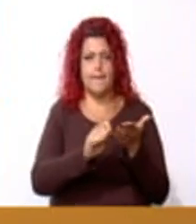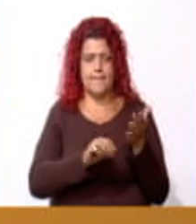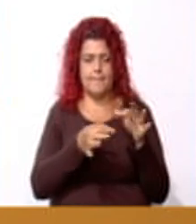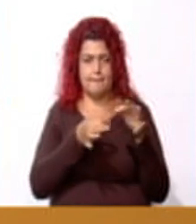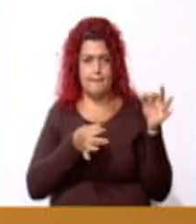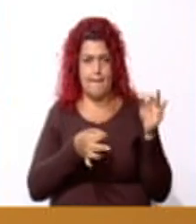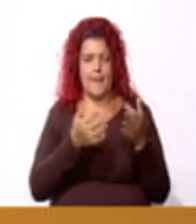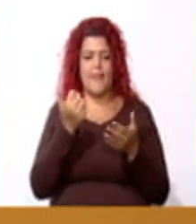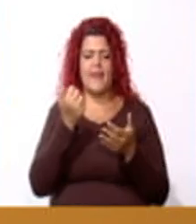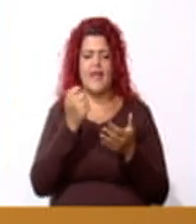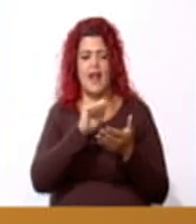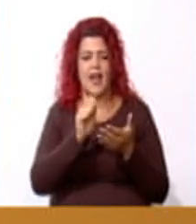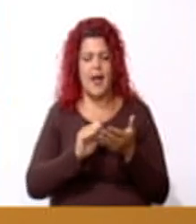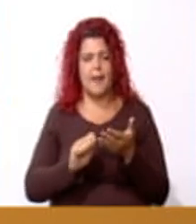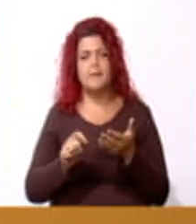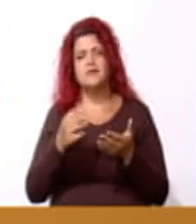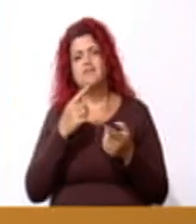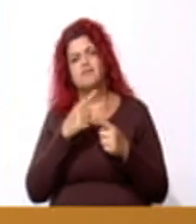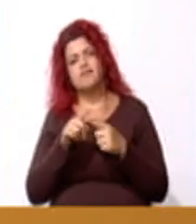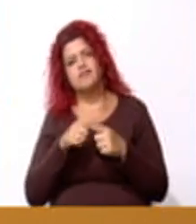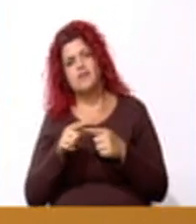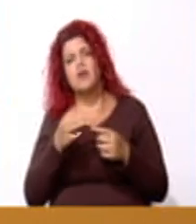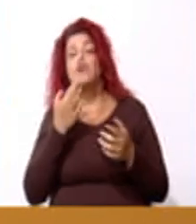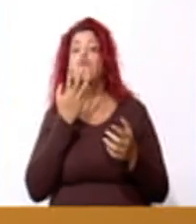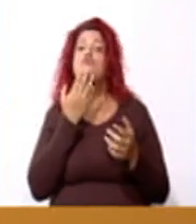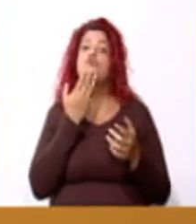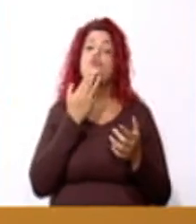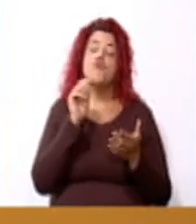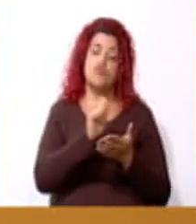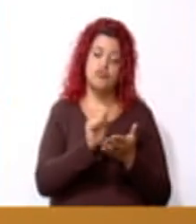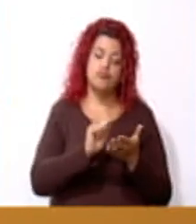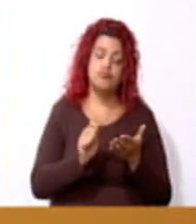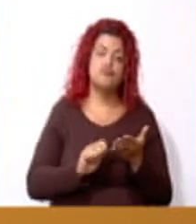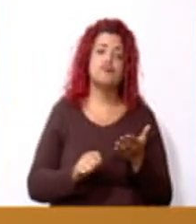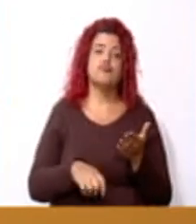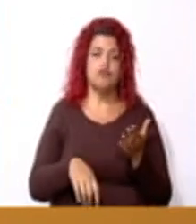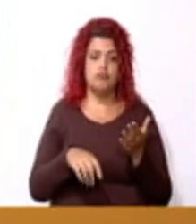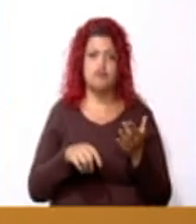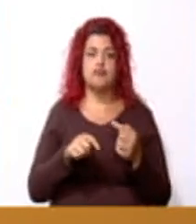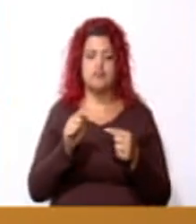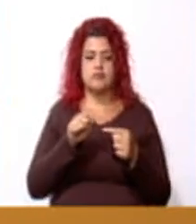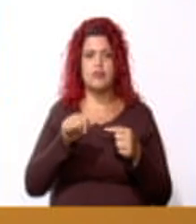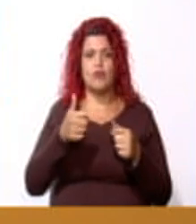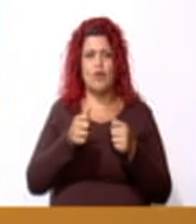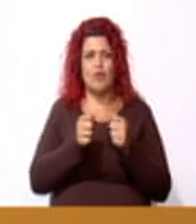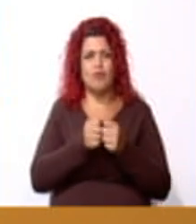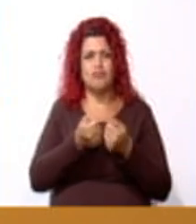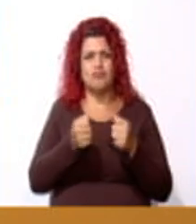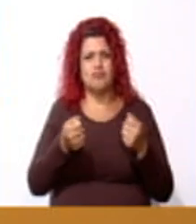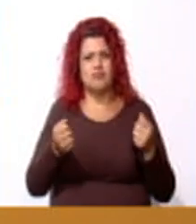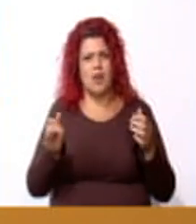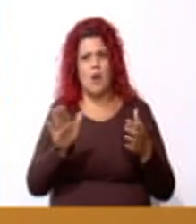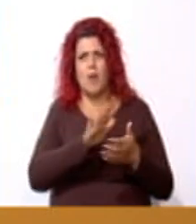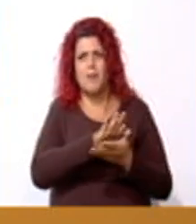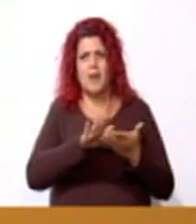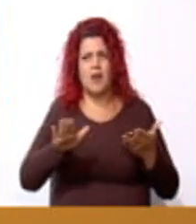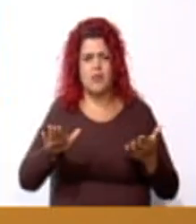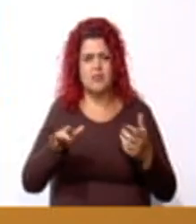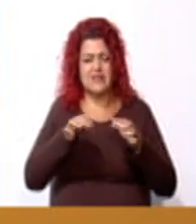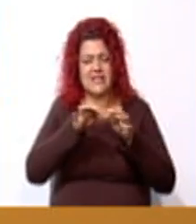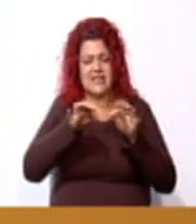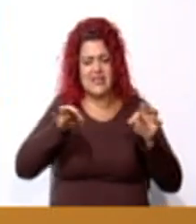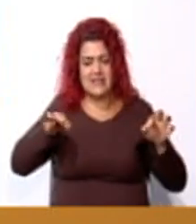lápices. Vamos a ocupar lápices de color. Vamos a ocupar un geoplano, ligas de colores.